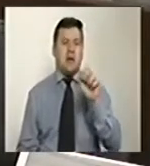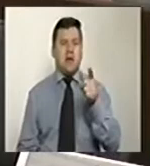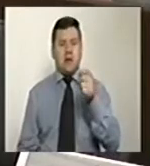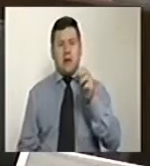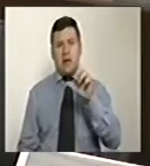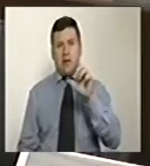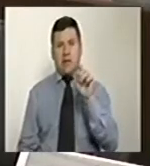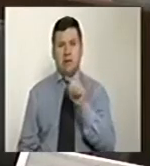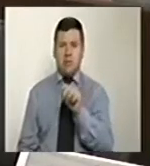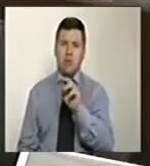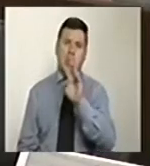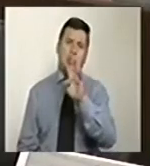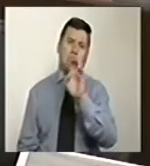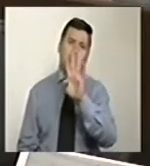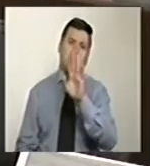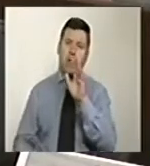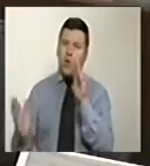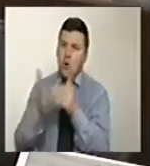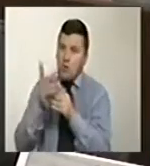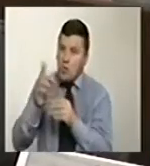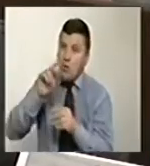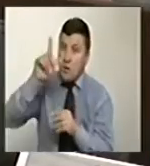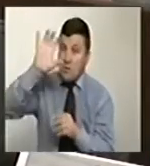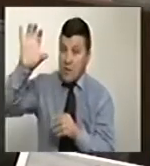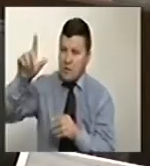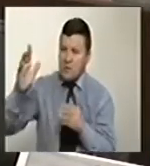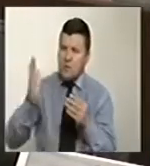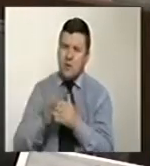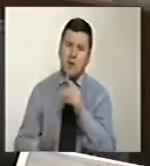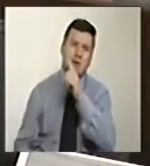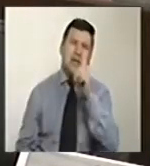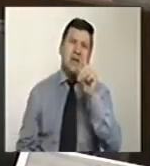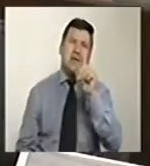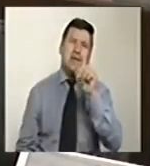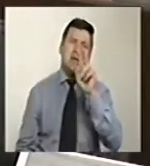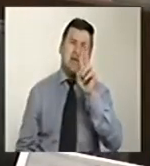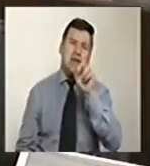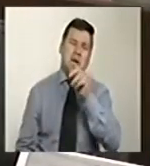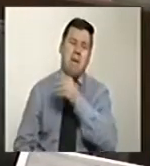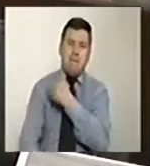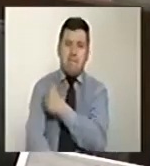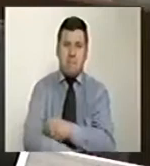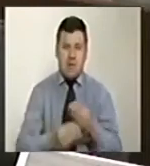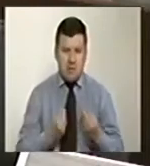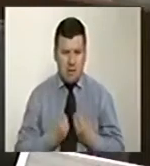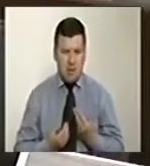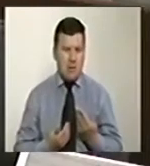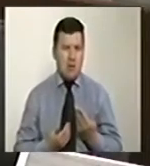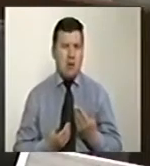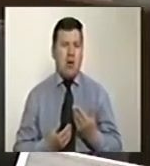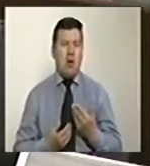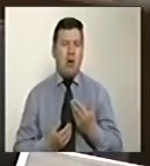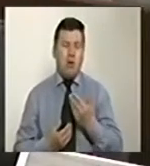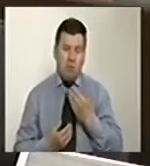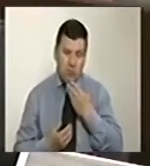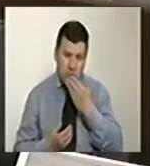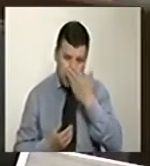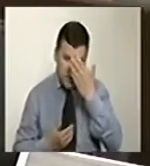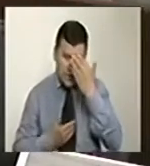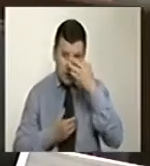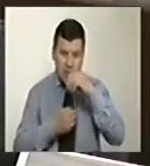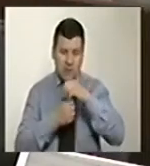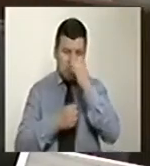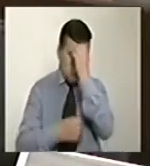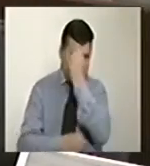que se fue a reportar 84 ataques con una población de 167 millones de habitantes, o Pakistán, que con 200